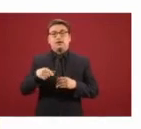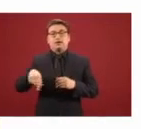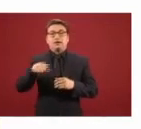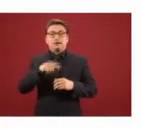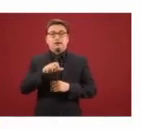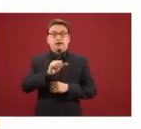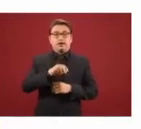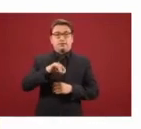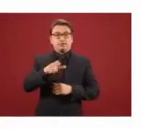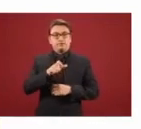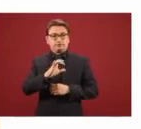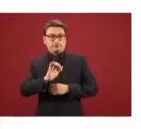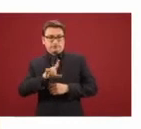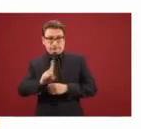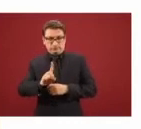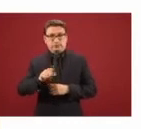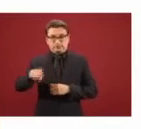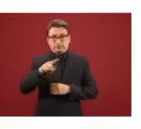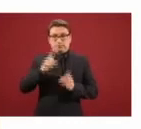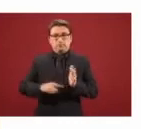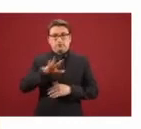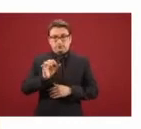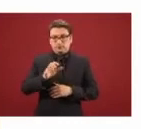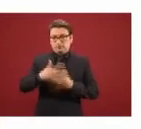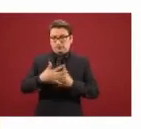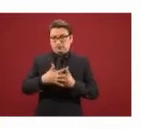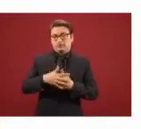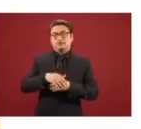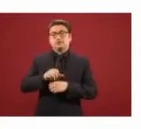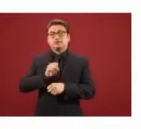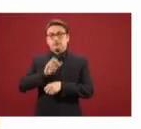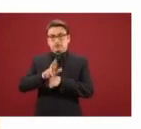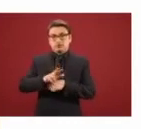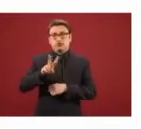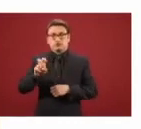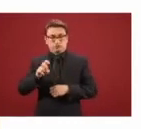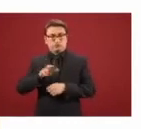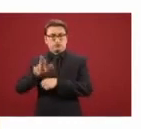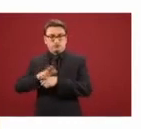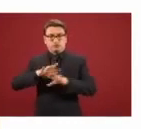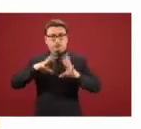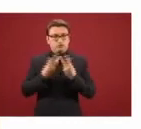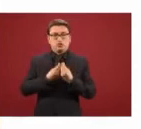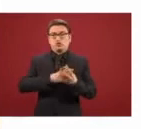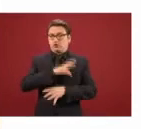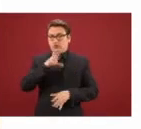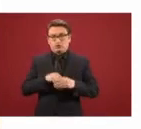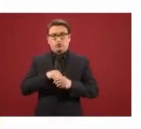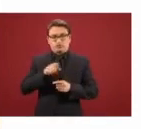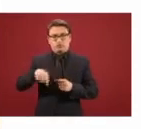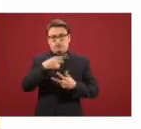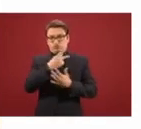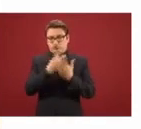Cooperación 1 mil 515 en El Salvador, 200 en Honduras. El total de migrantes beneficiados directamente por